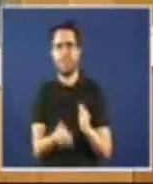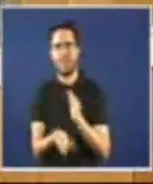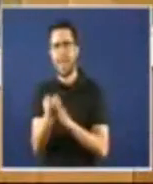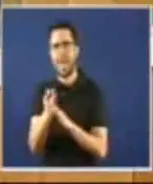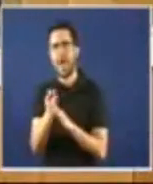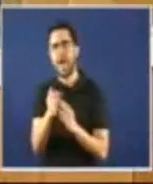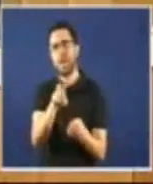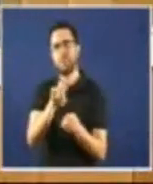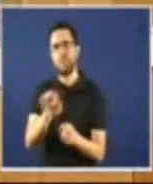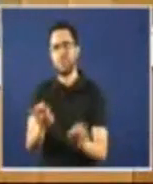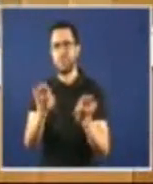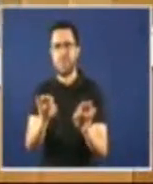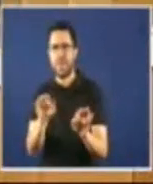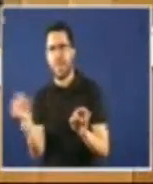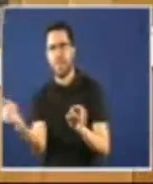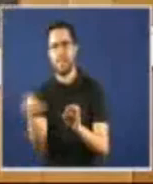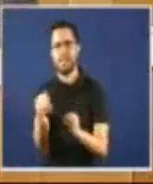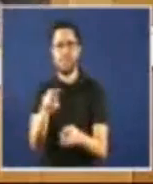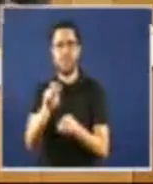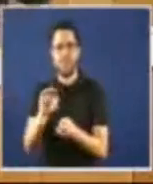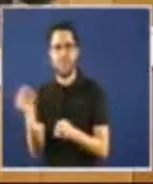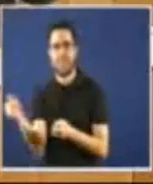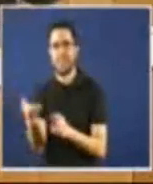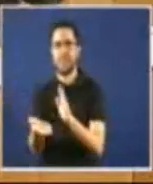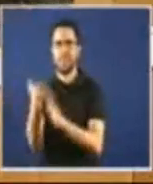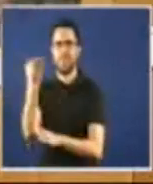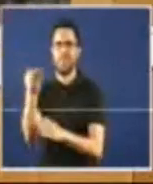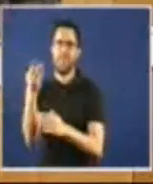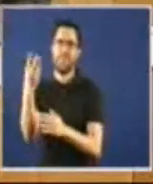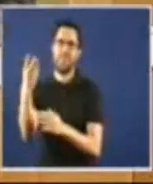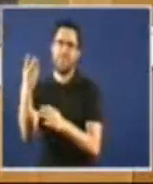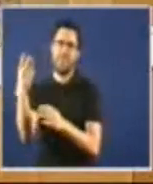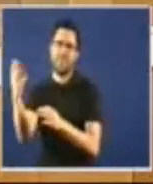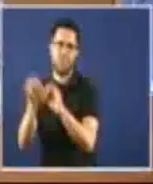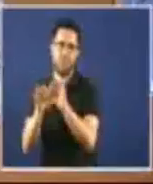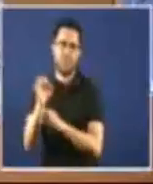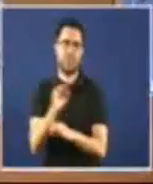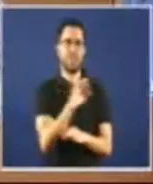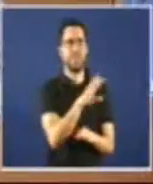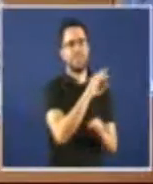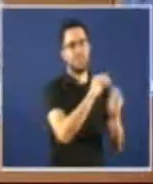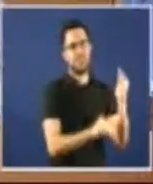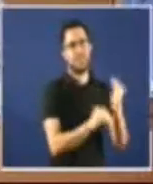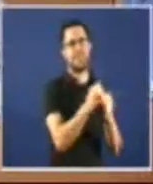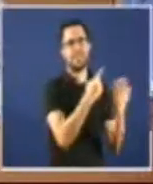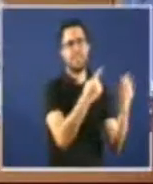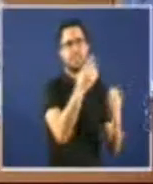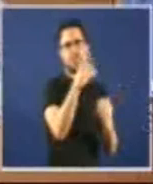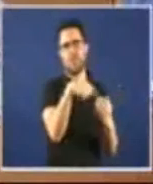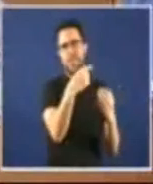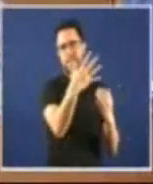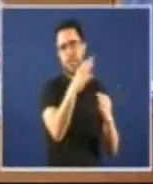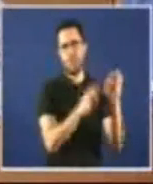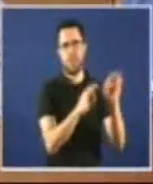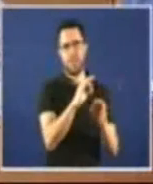direta non só IRPF medraría non con tres a indireta faría non 6,5 6 a 5 veces longas máis e